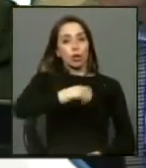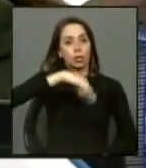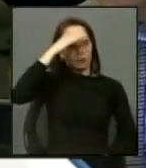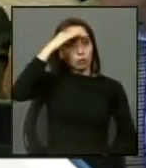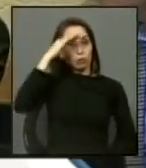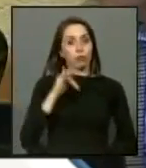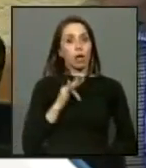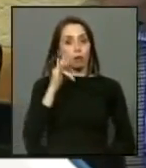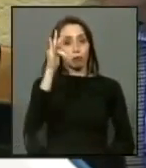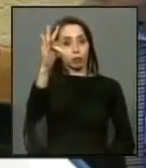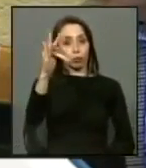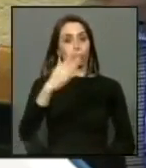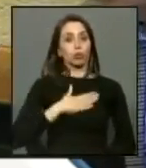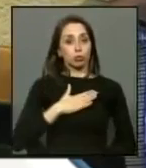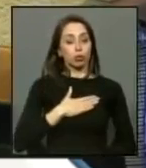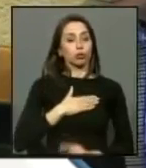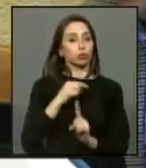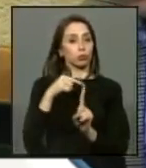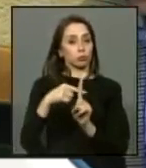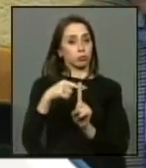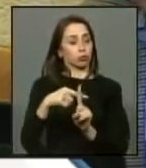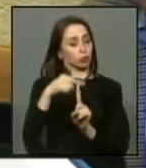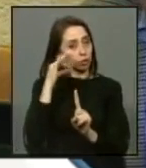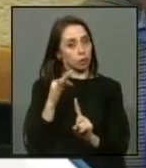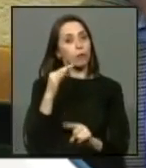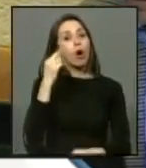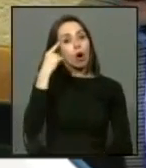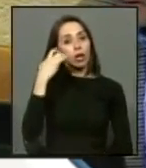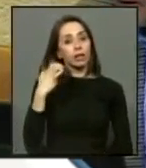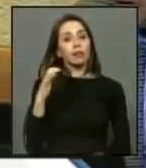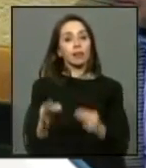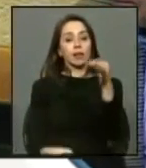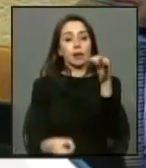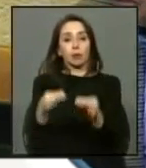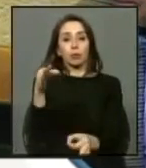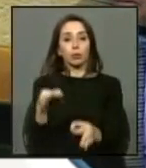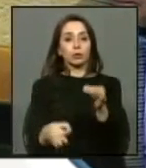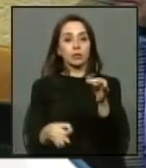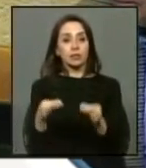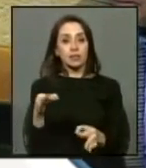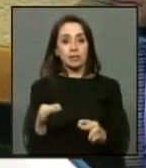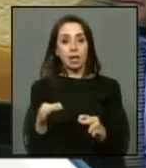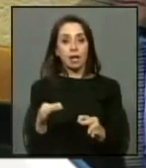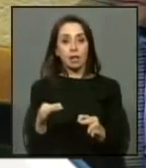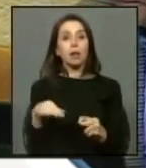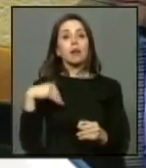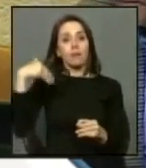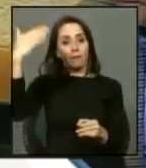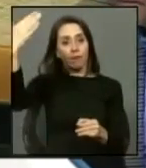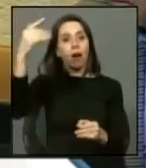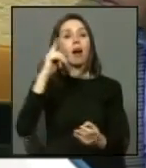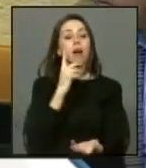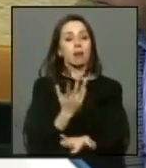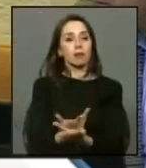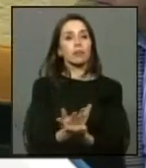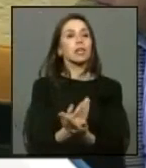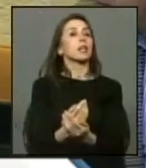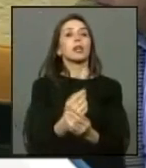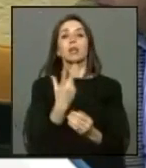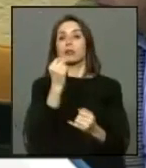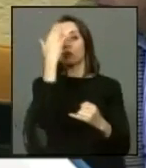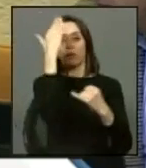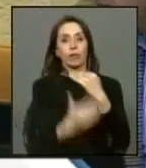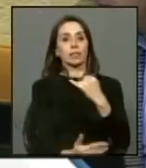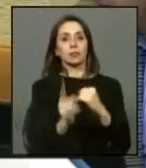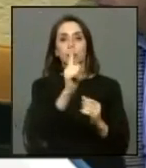en el futuro y yo soy un optimista inveterado creemos que la justicia llegará es imprescriptible